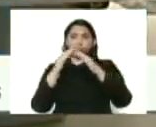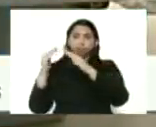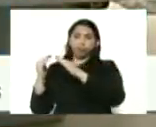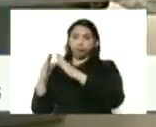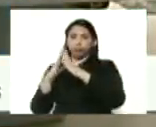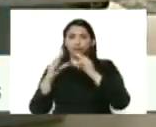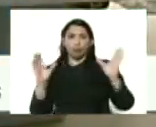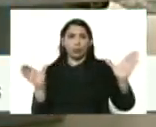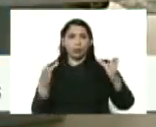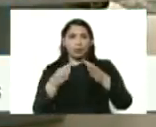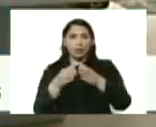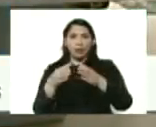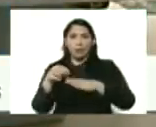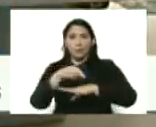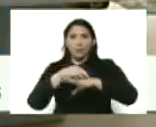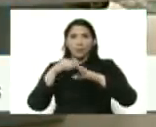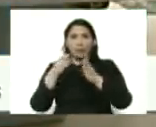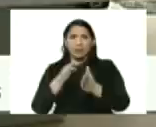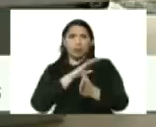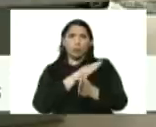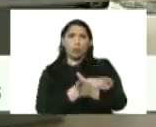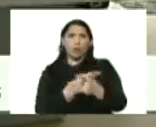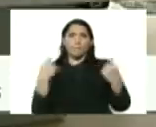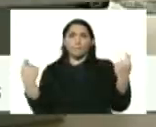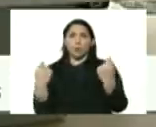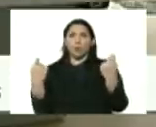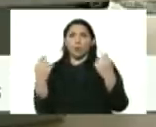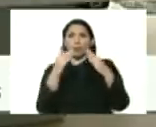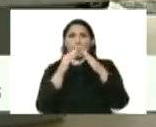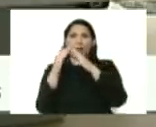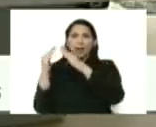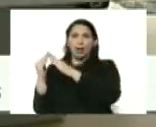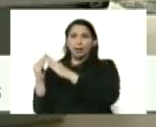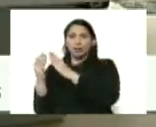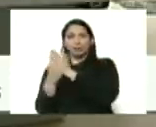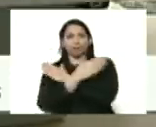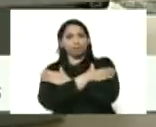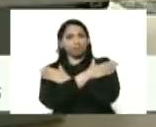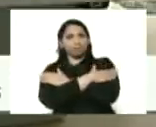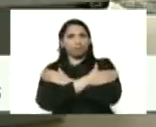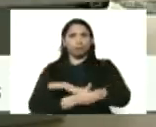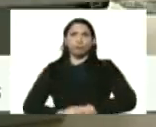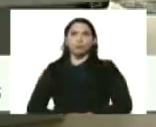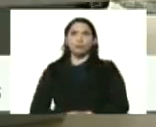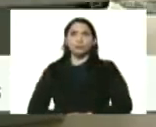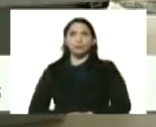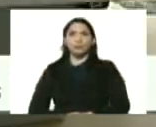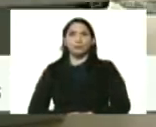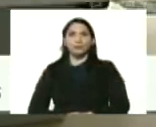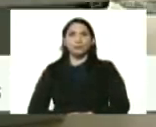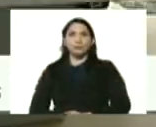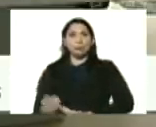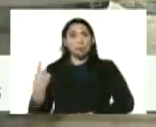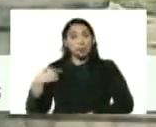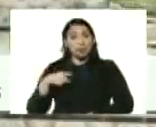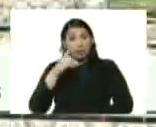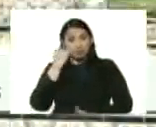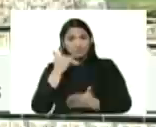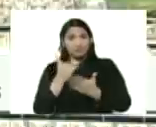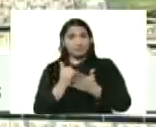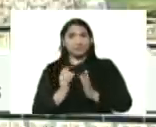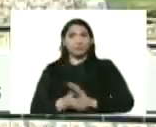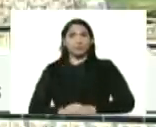del Ministerio del Poder Popular para la Vivienda, lo felicito, lo felicito. Aquí tengo, fíjense ustedes,